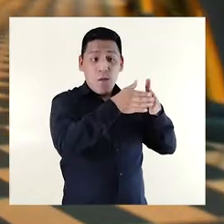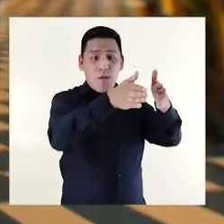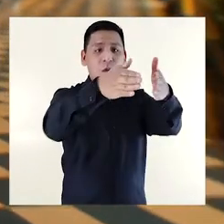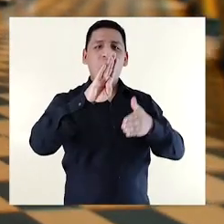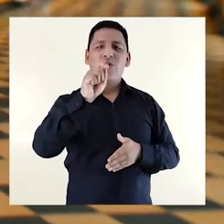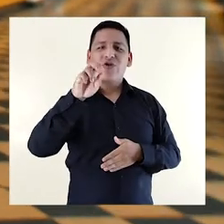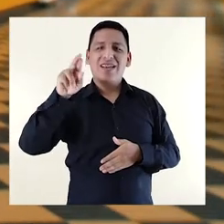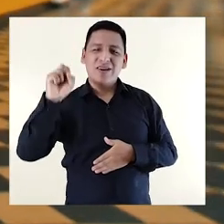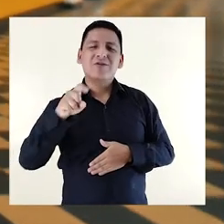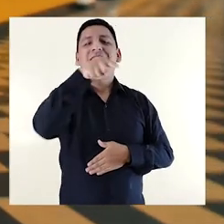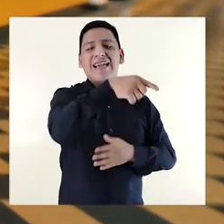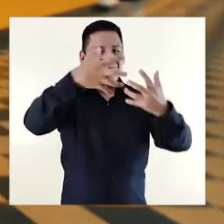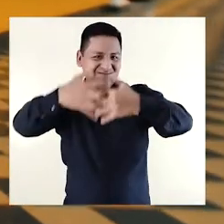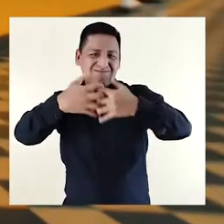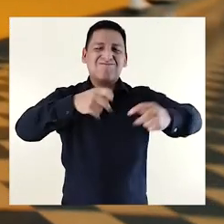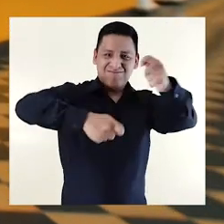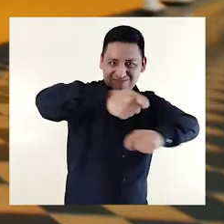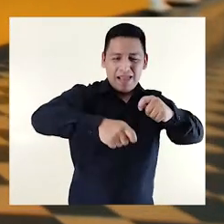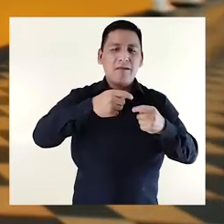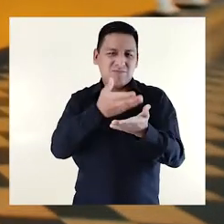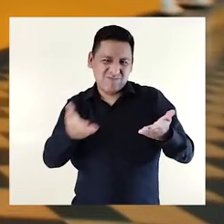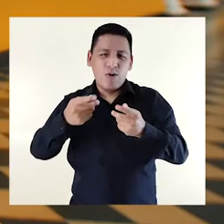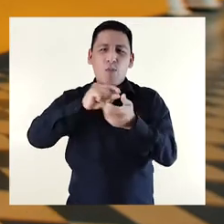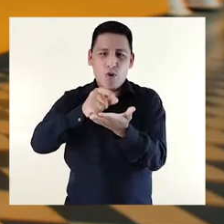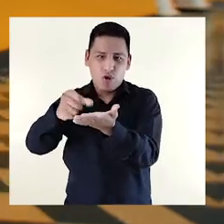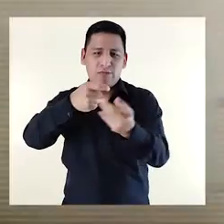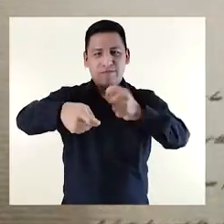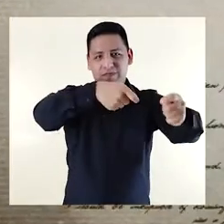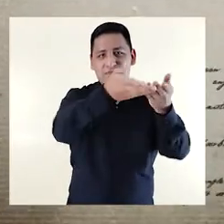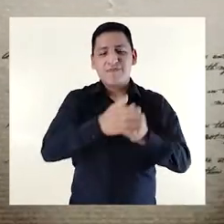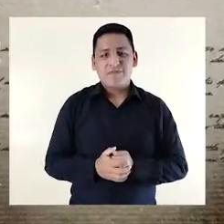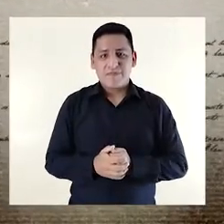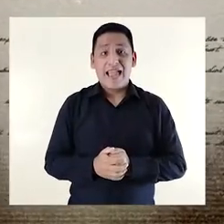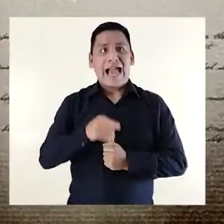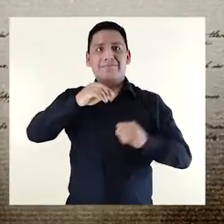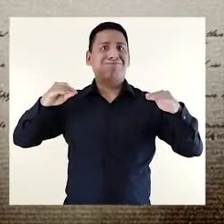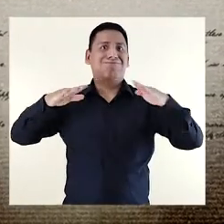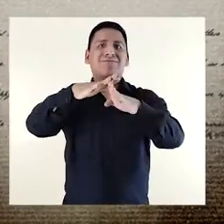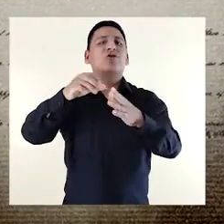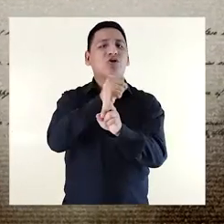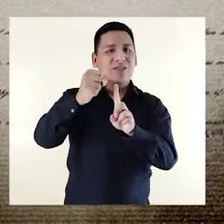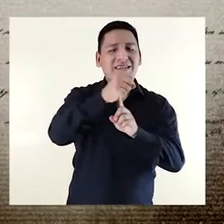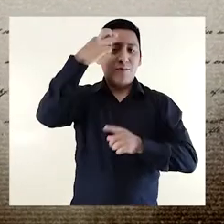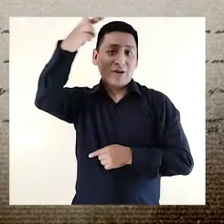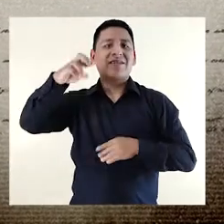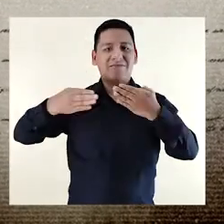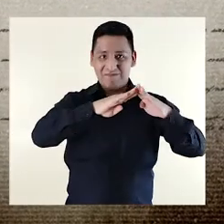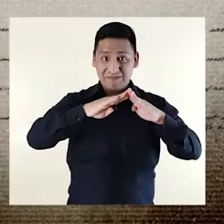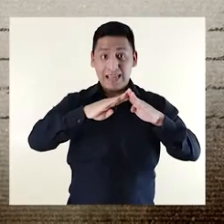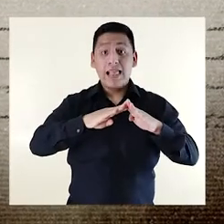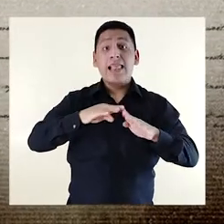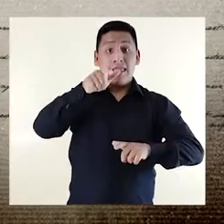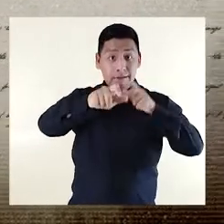de botoneros, por el gremio de productores y vendedores de pasamanería y botones. Este era el centro social y político de la ciudad. Los